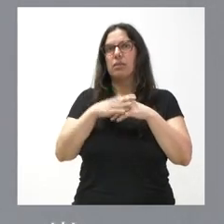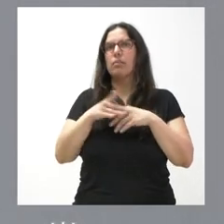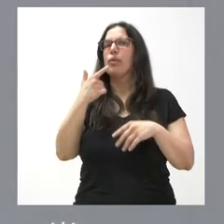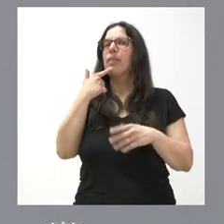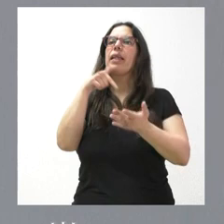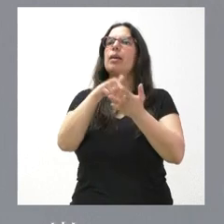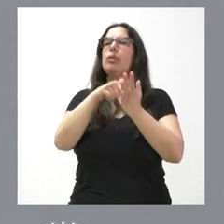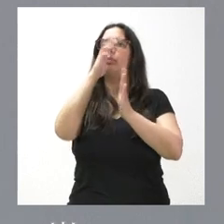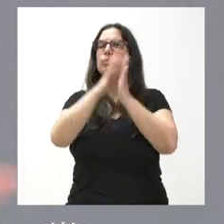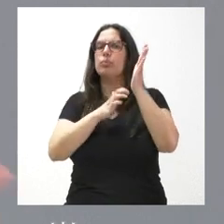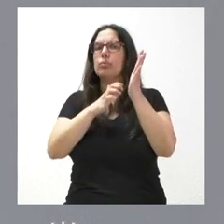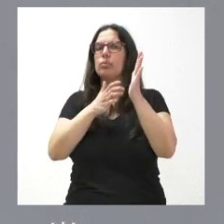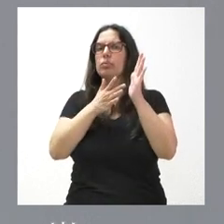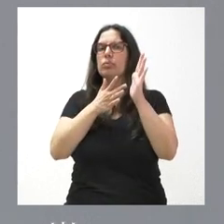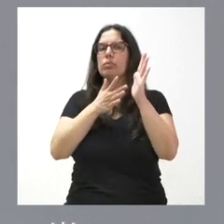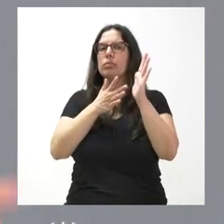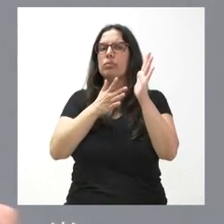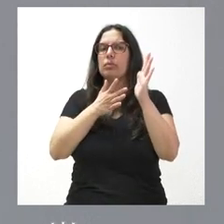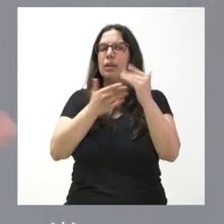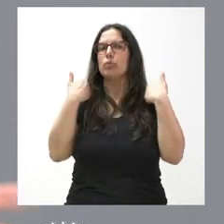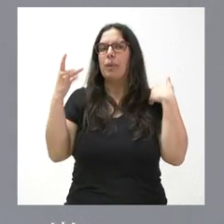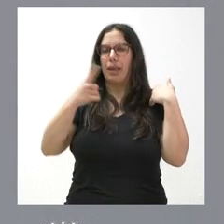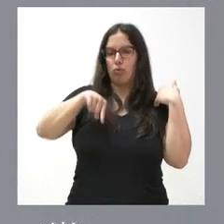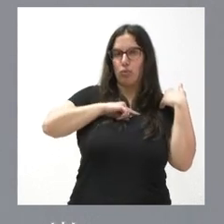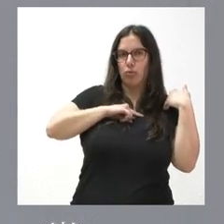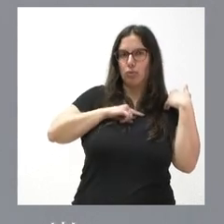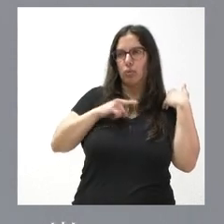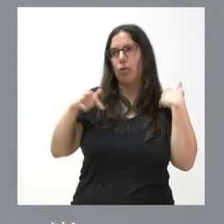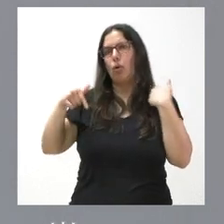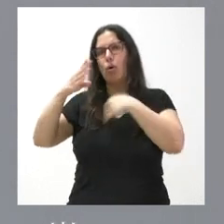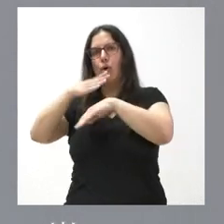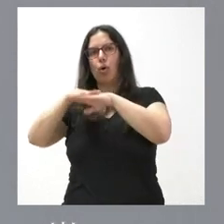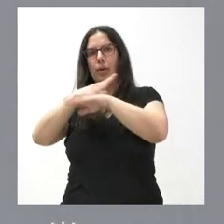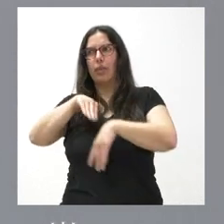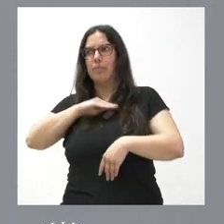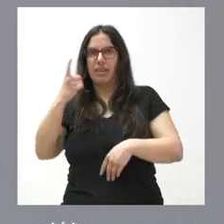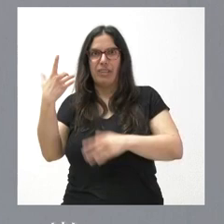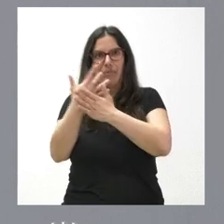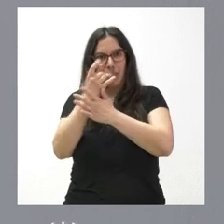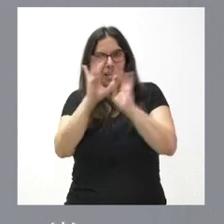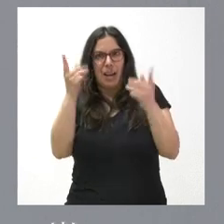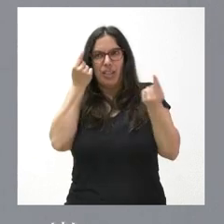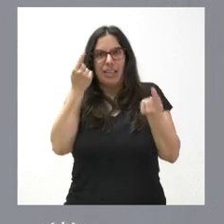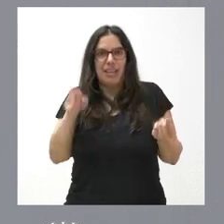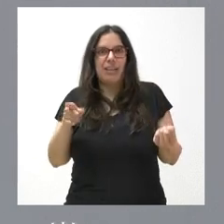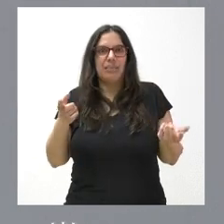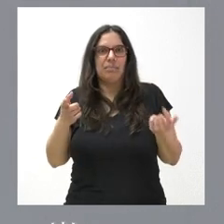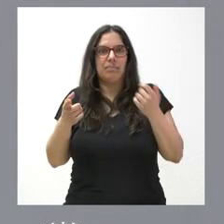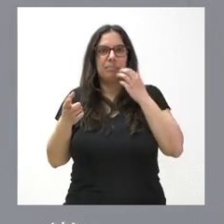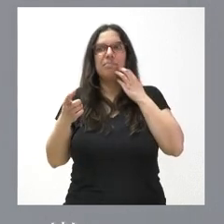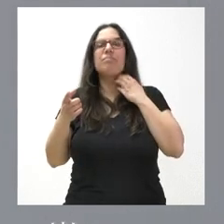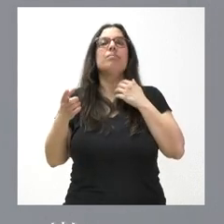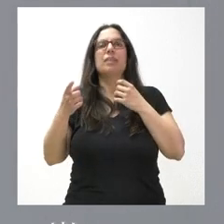fiscalmente, ¿quién lo va a incentivar? ¿El Gobierno de España? ¿Con qué medidas? Esto es lo que ha falta conocer. El detalle es algo que se cede a las comunidades